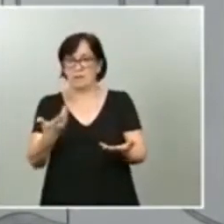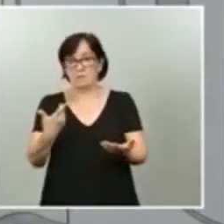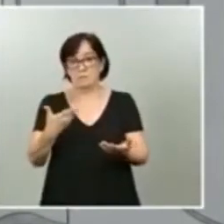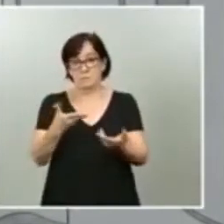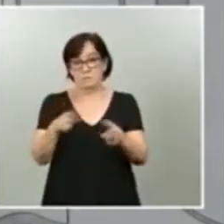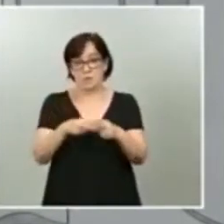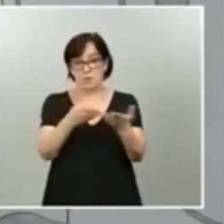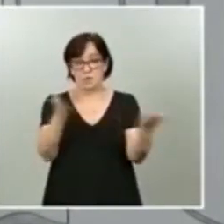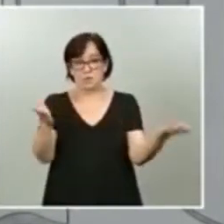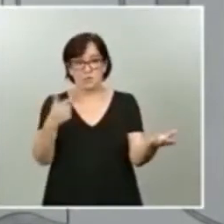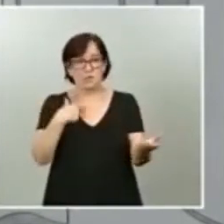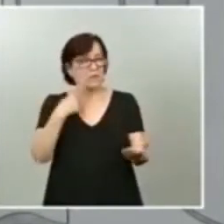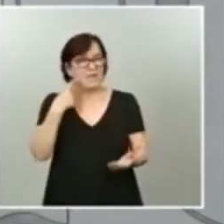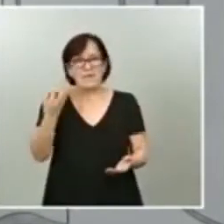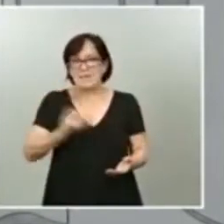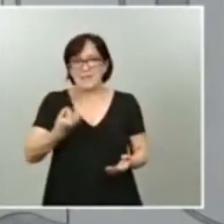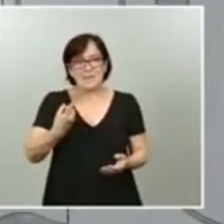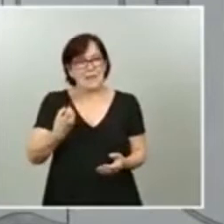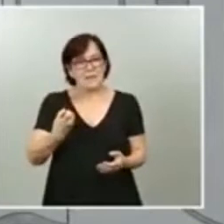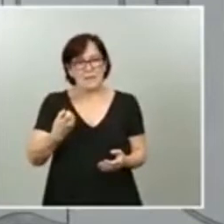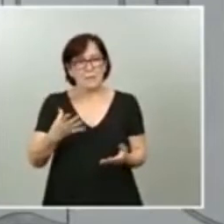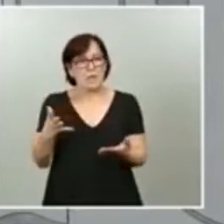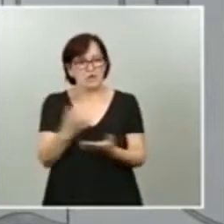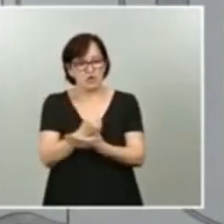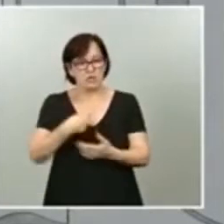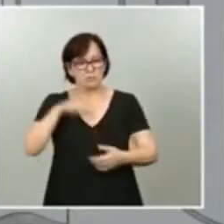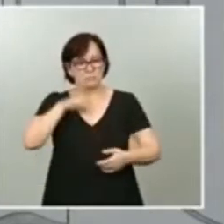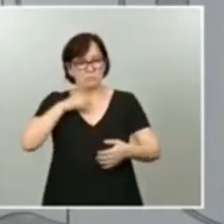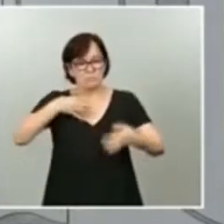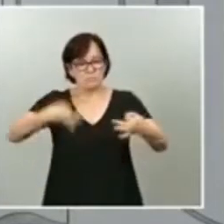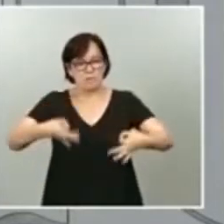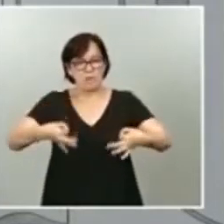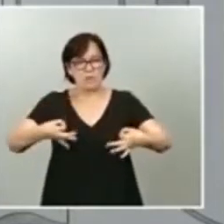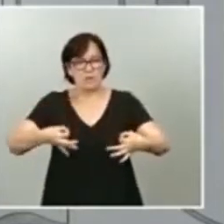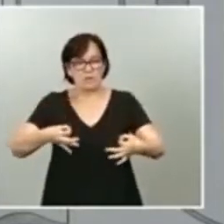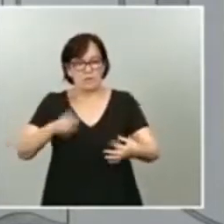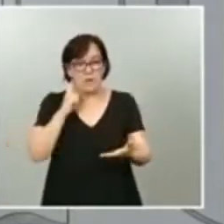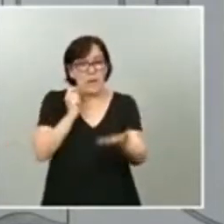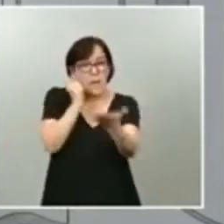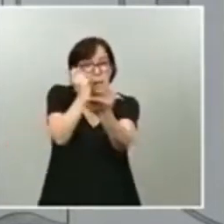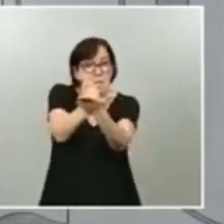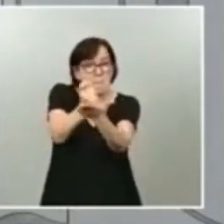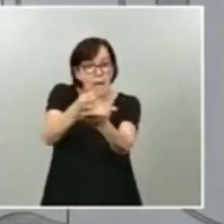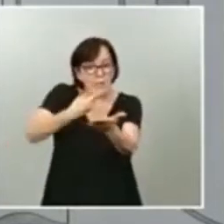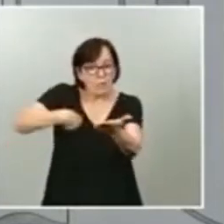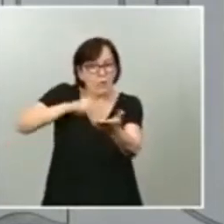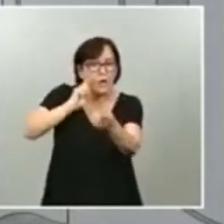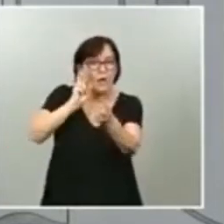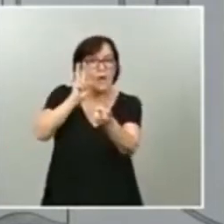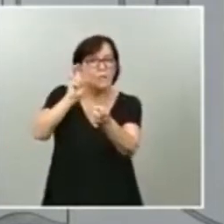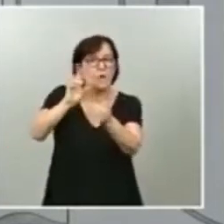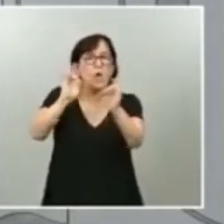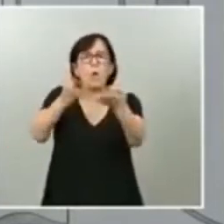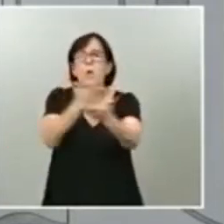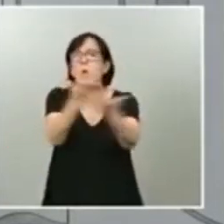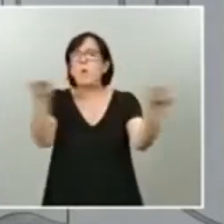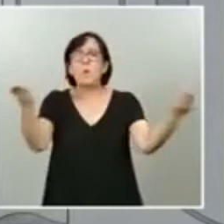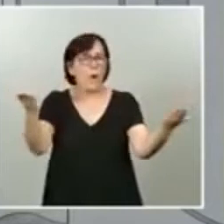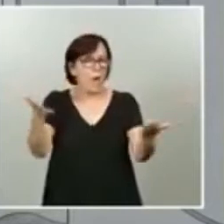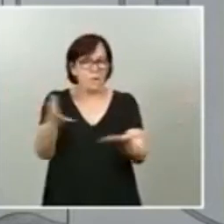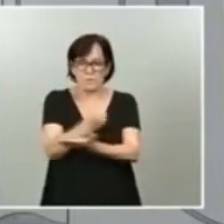imprescindibles para que todos tengamos la seguridad de que, cuando pagamos nuestros impuestos, lo hacemos al igual que el resto de compatriotas,